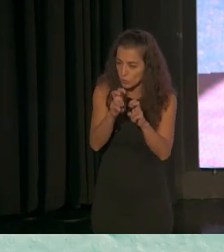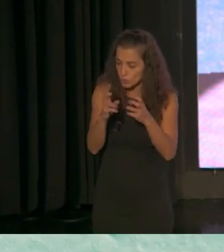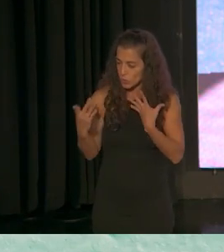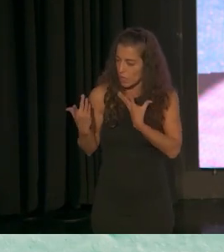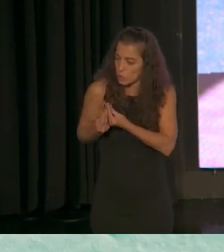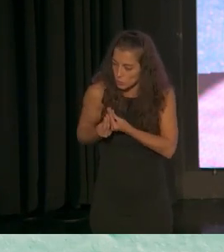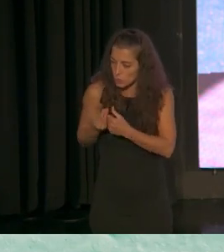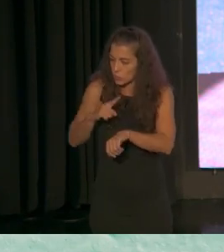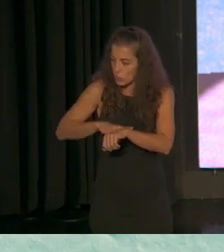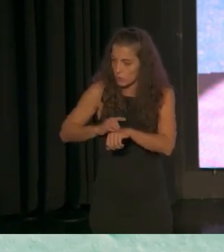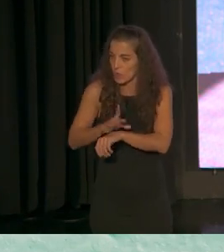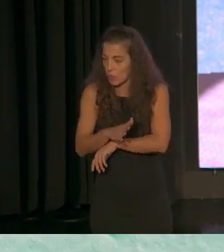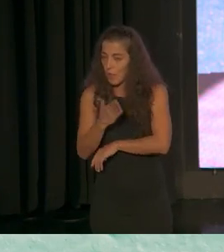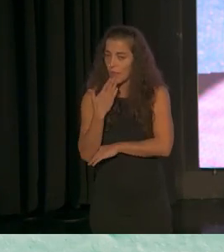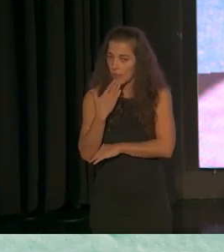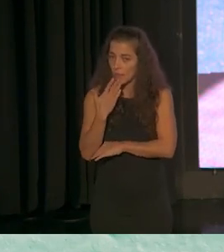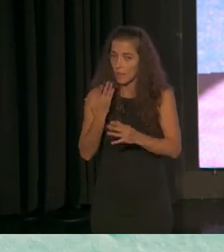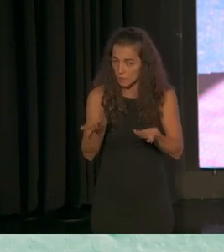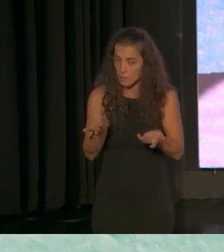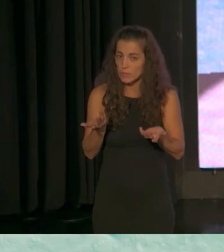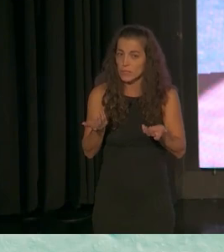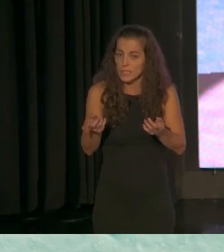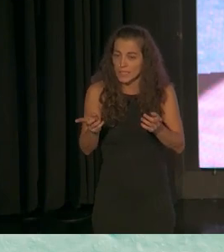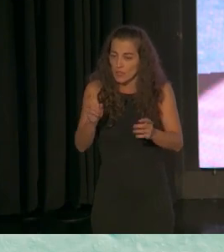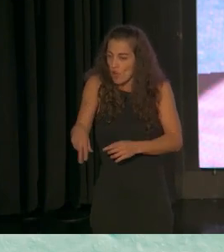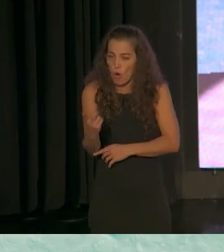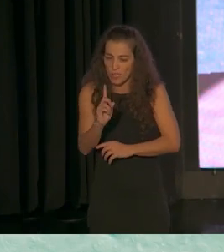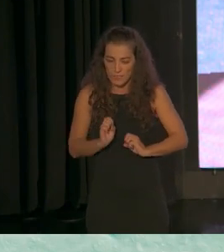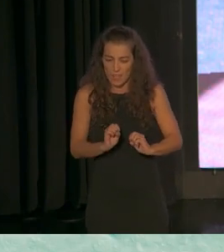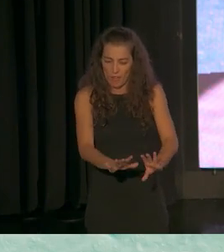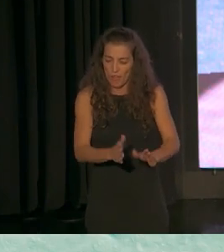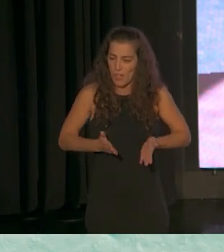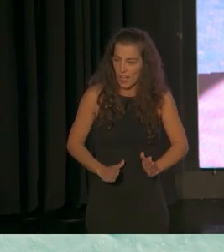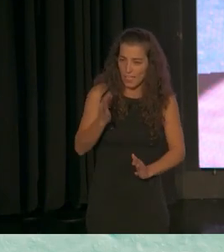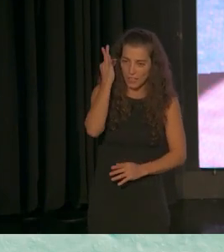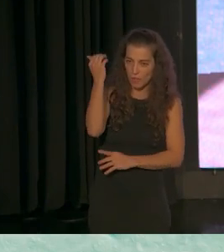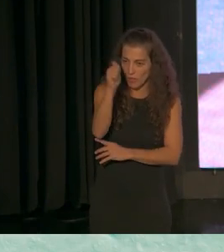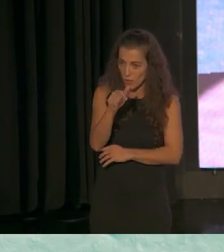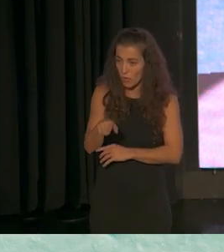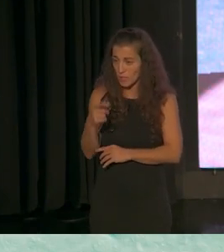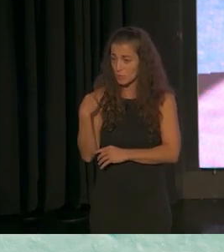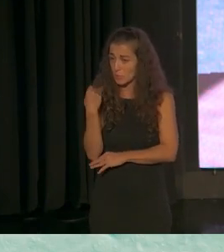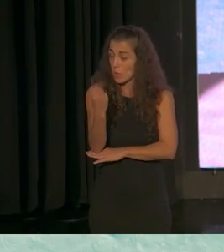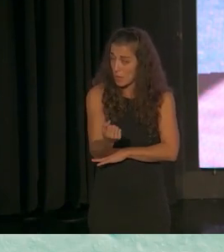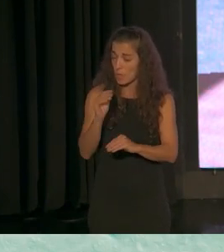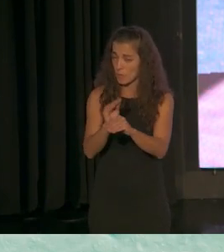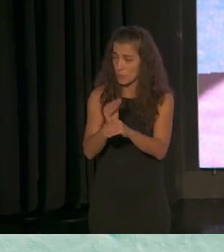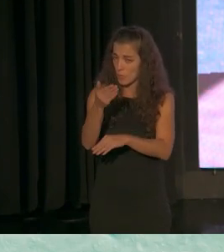remordimiento de que abandonan al hijo que abandonan la hija cuidar estos apoyos es importante y luego